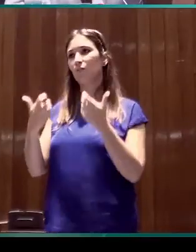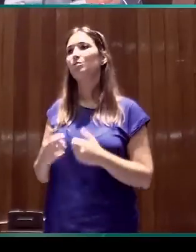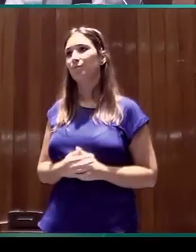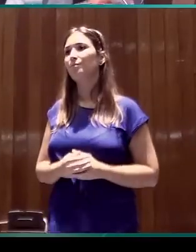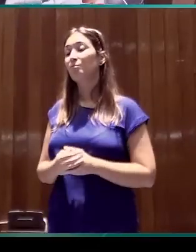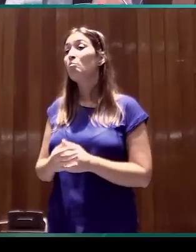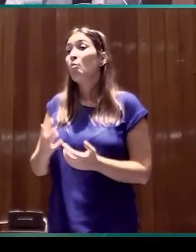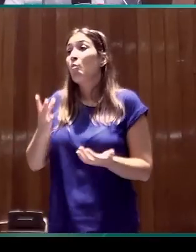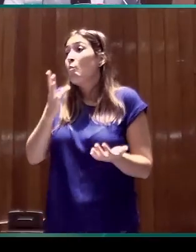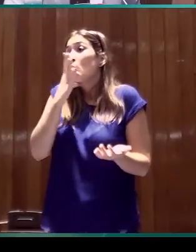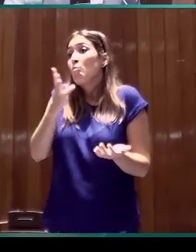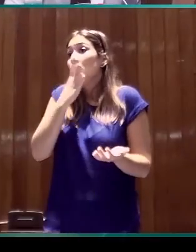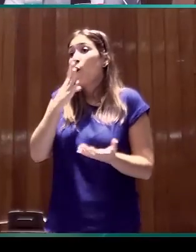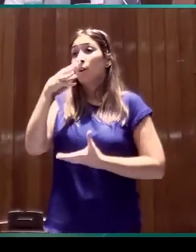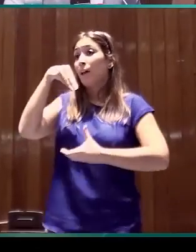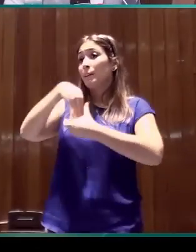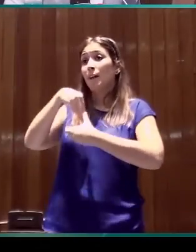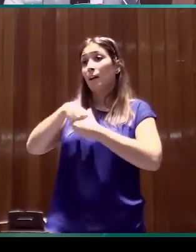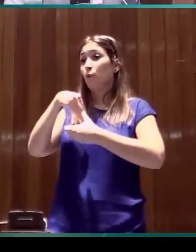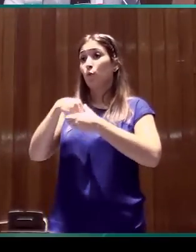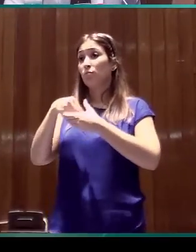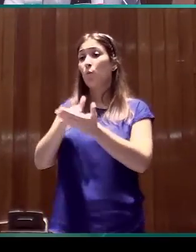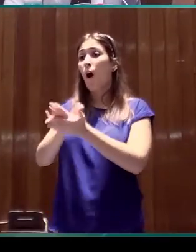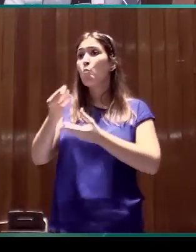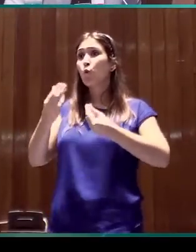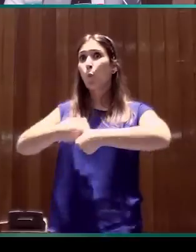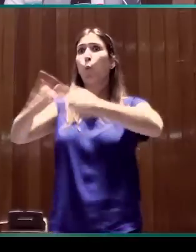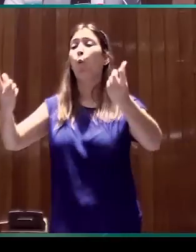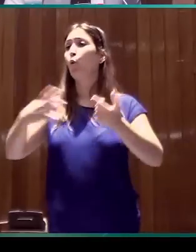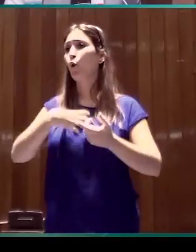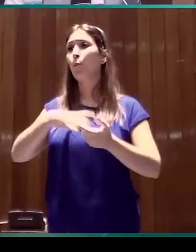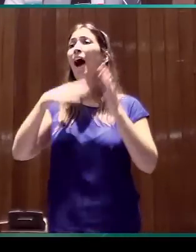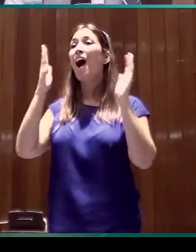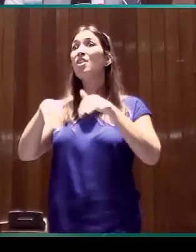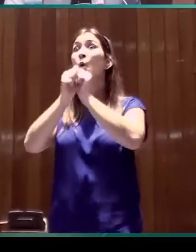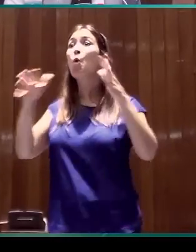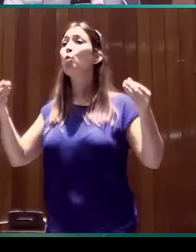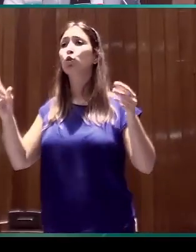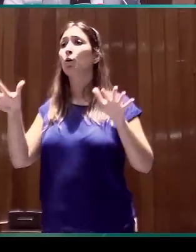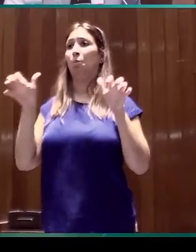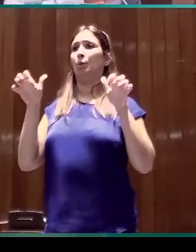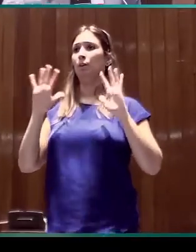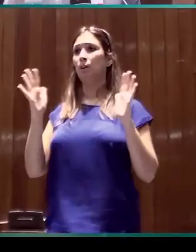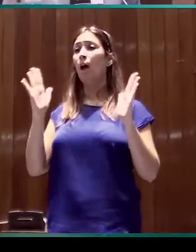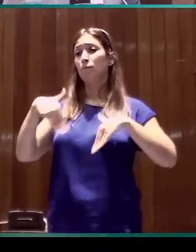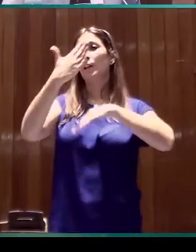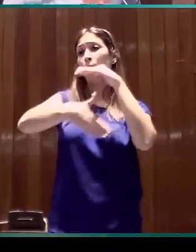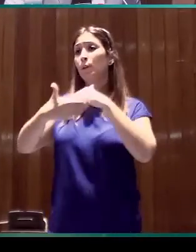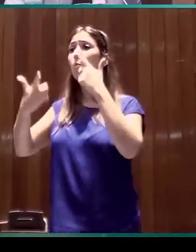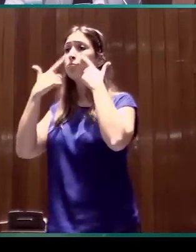por razones internas a la misma publicación y que no tuvo el impacto que debería haber tenido. Una manera de